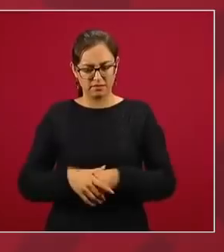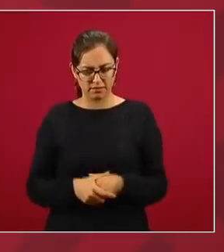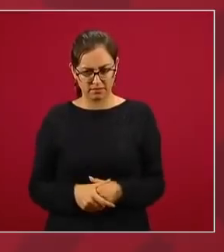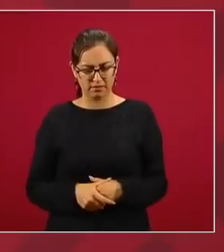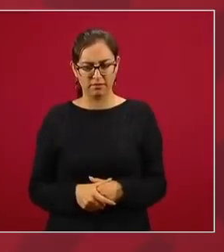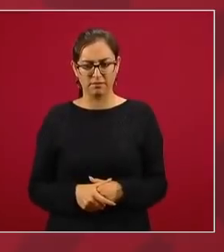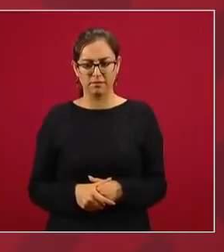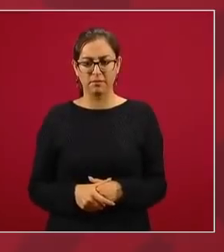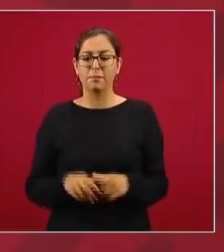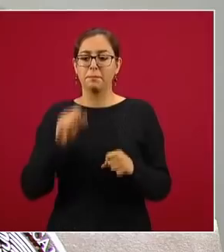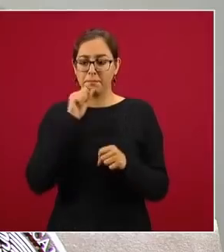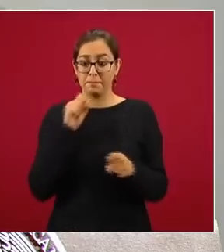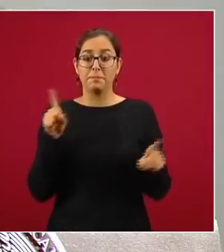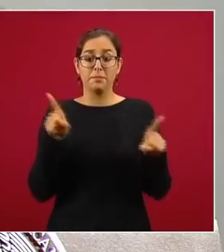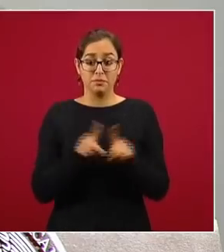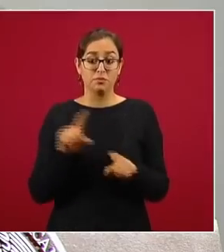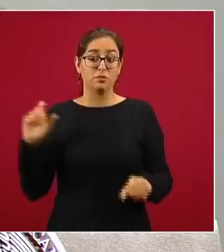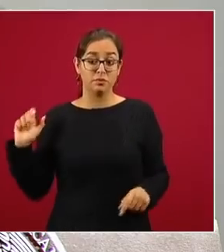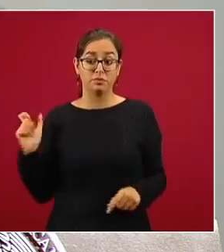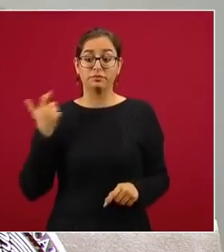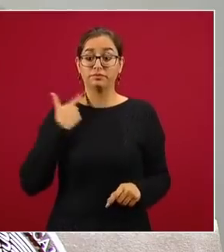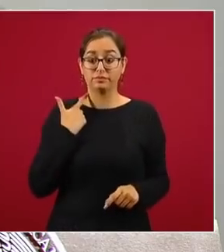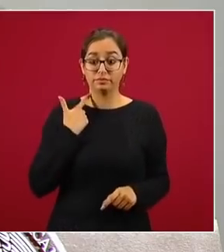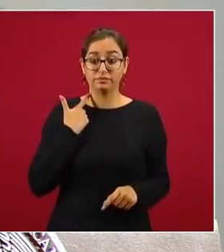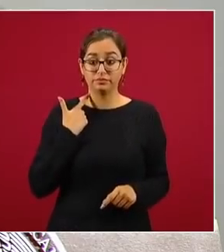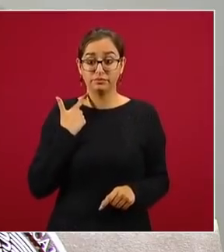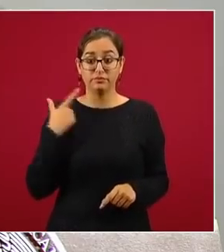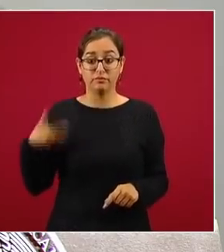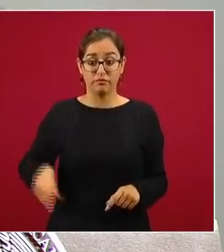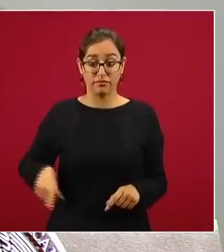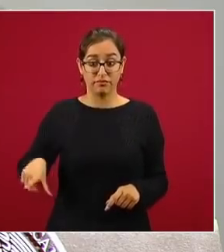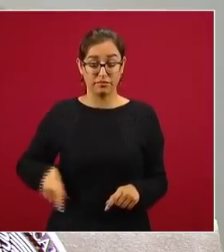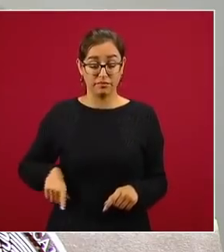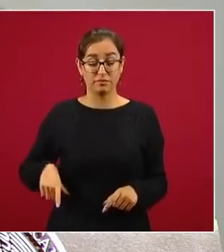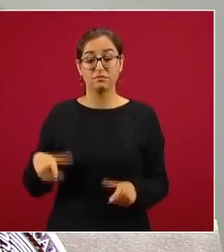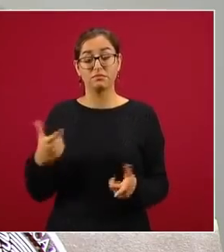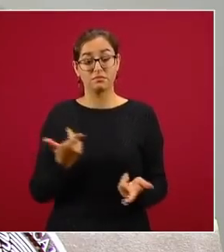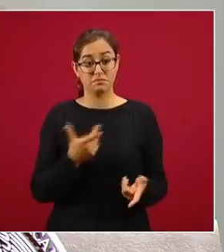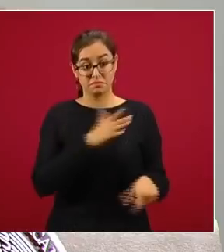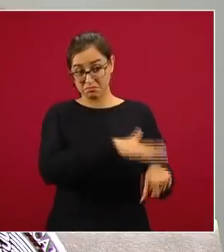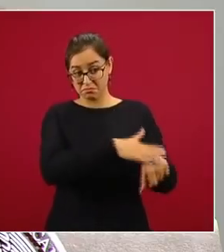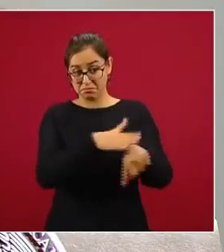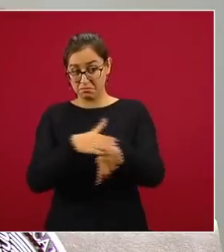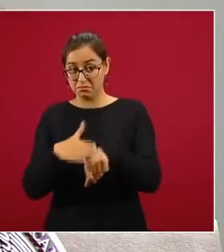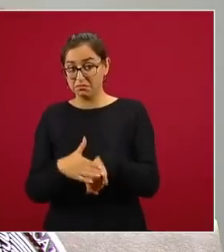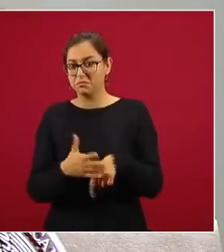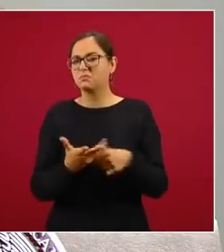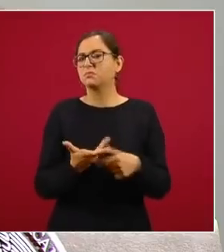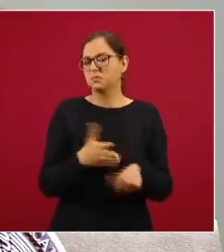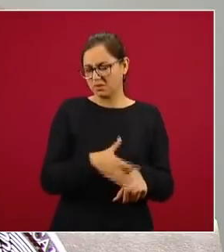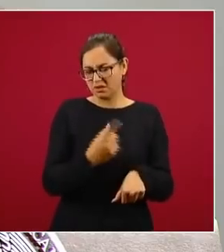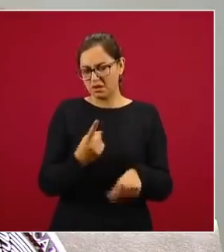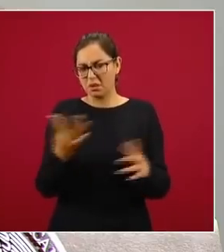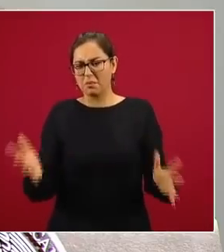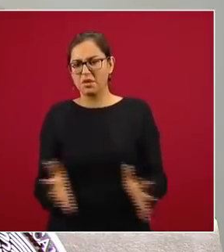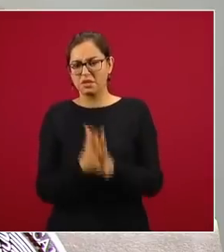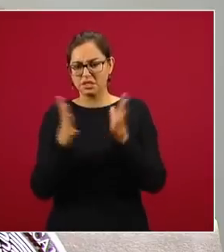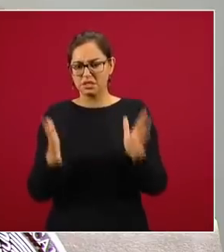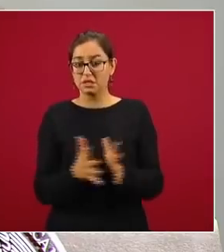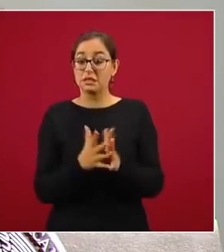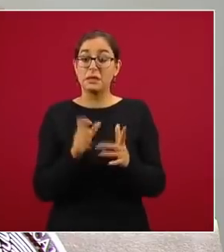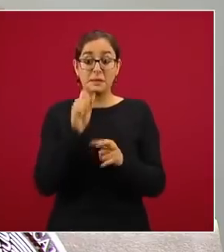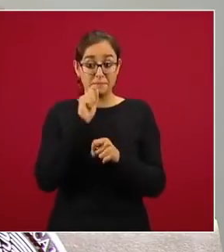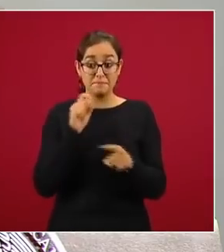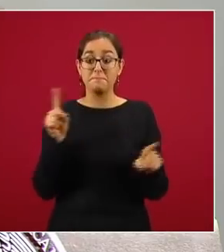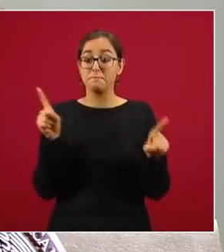la participación de estos dirigentes y desde luego el castigo